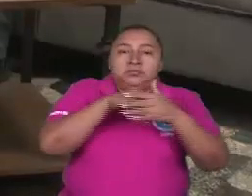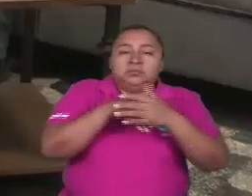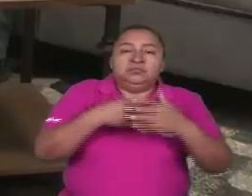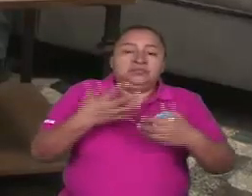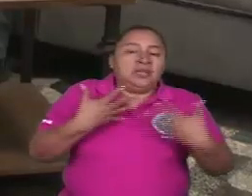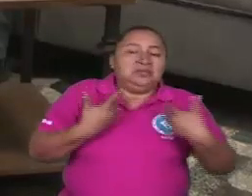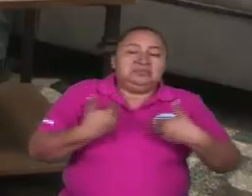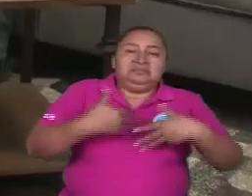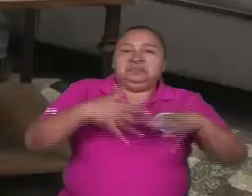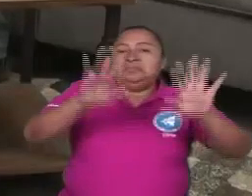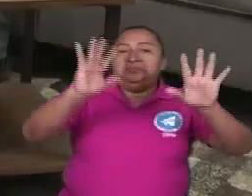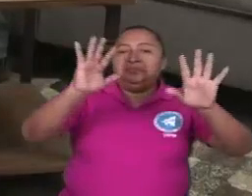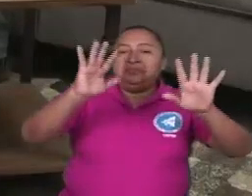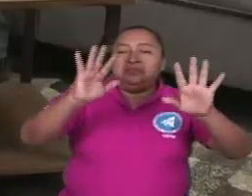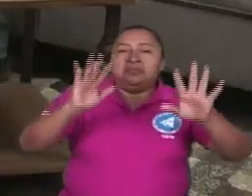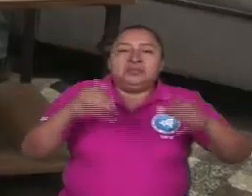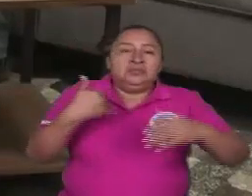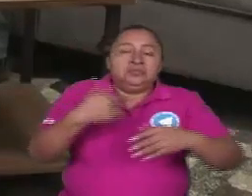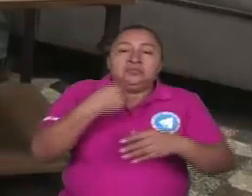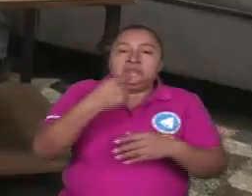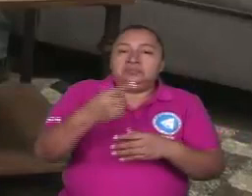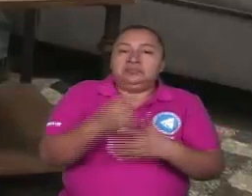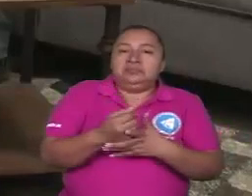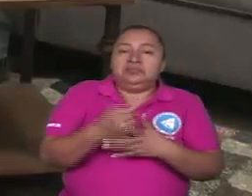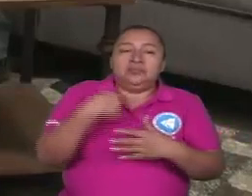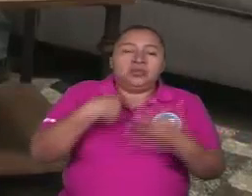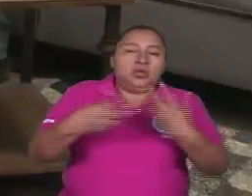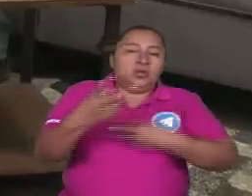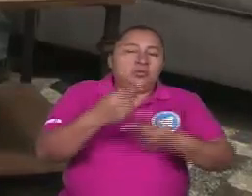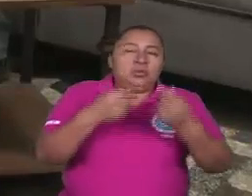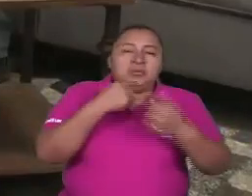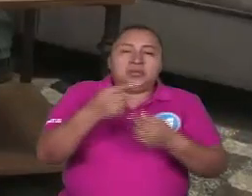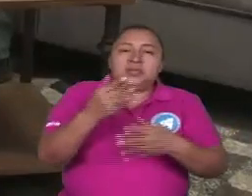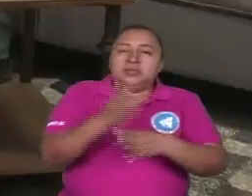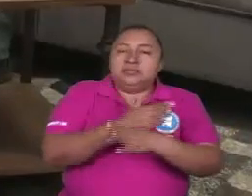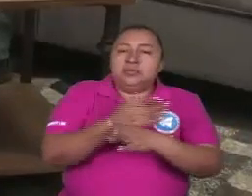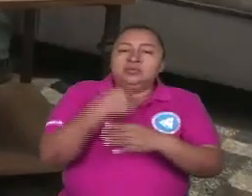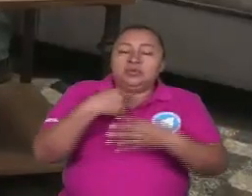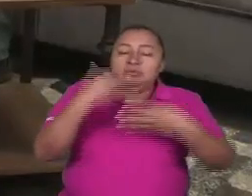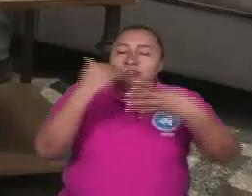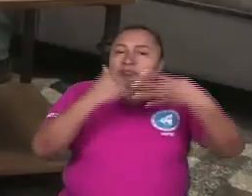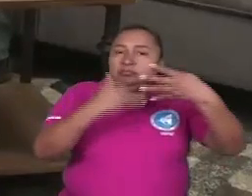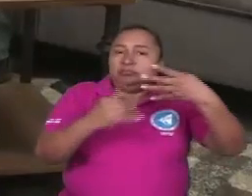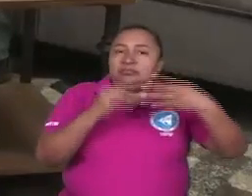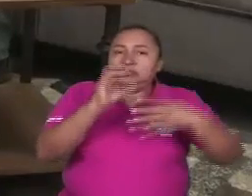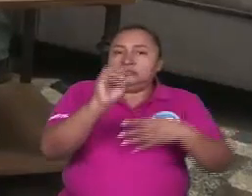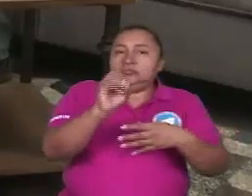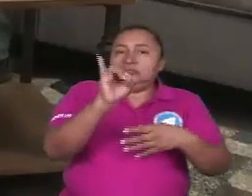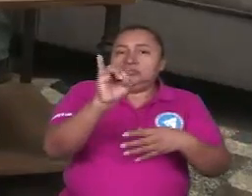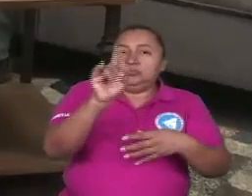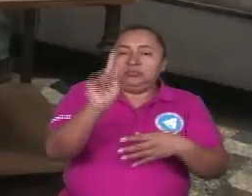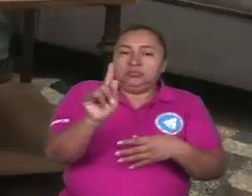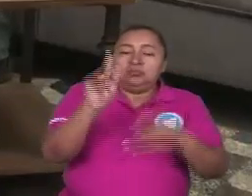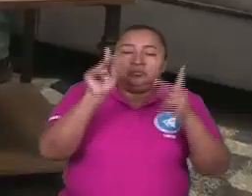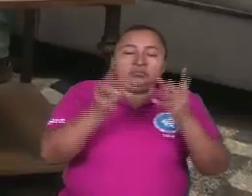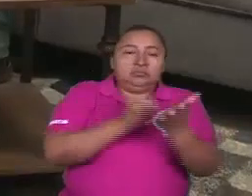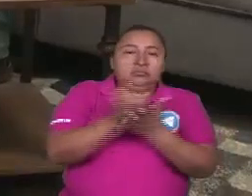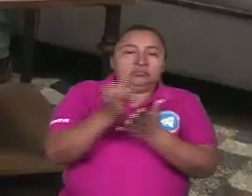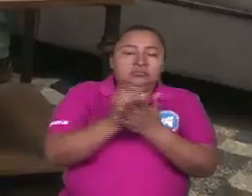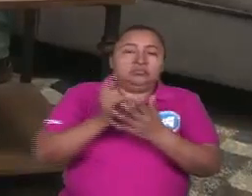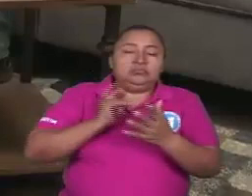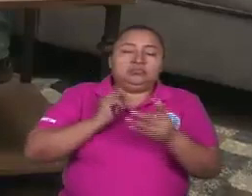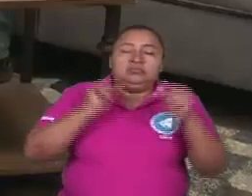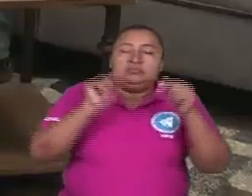lanzado totalmente lo que económicamente como categoría la OIT y los estudiosos le llaman